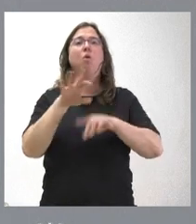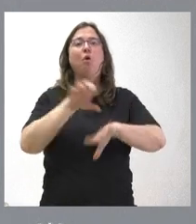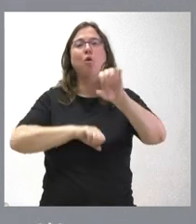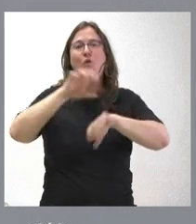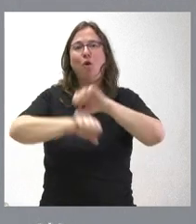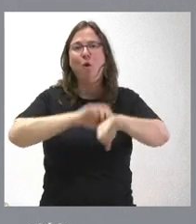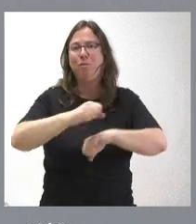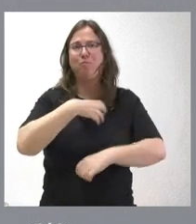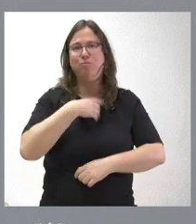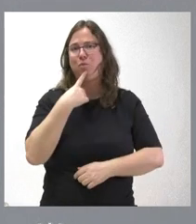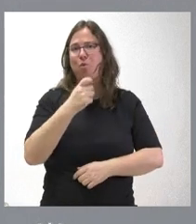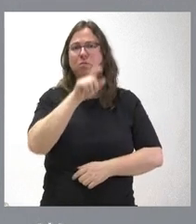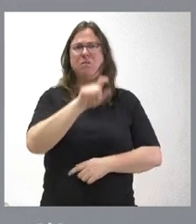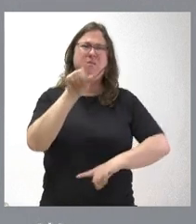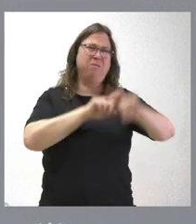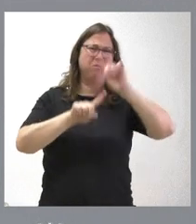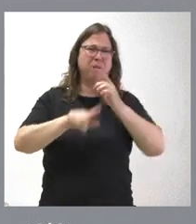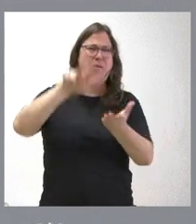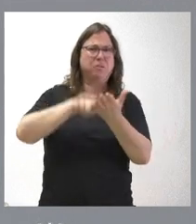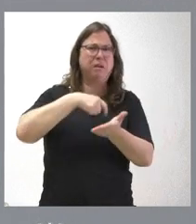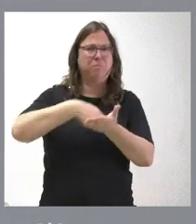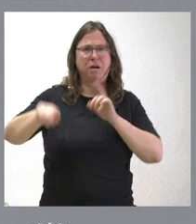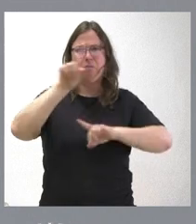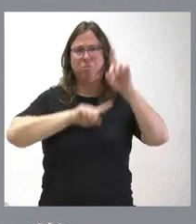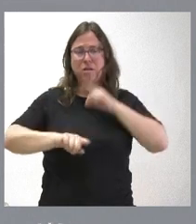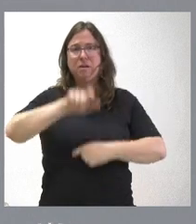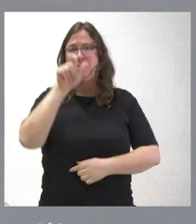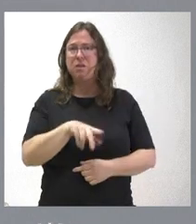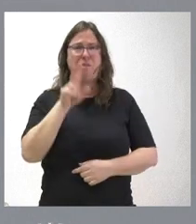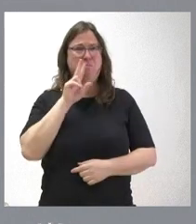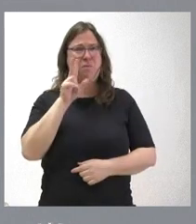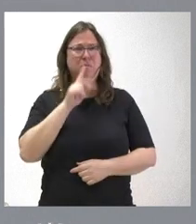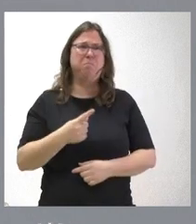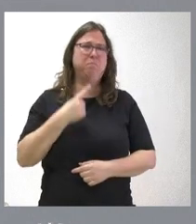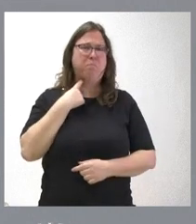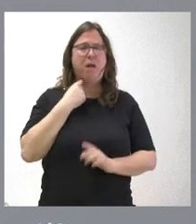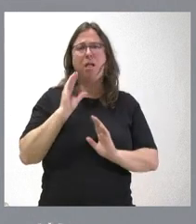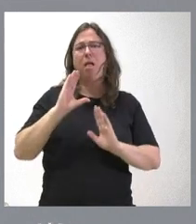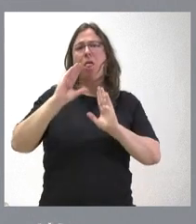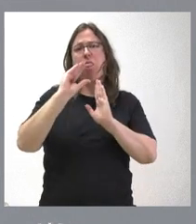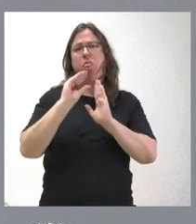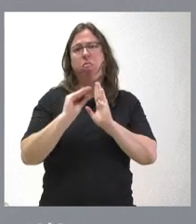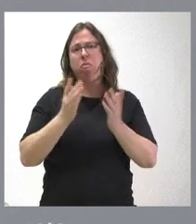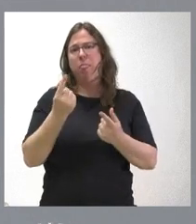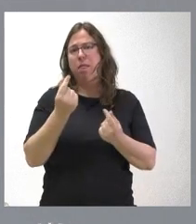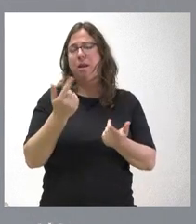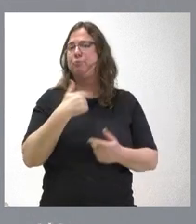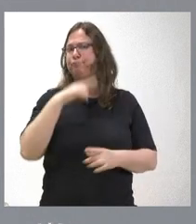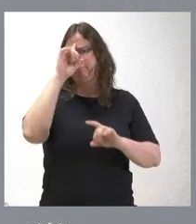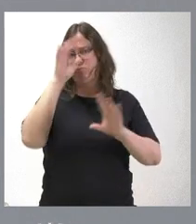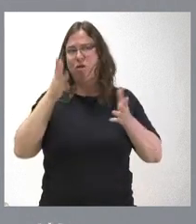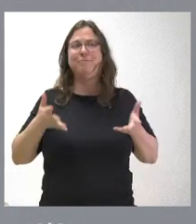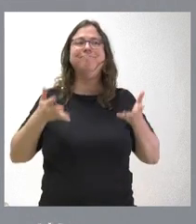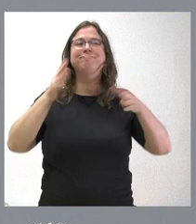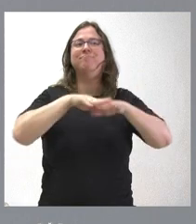compra, hay personas que tienen muchos problemas para pagar la hipoteca, personas que han visto perder poder adquisitivo. Nosotros tenemos muy claro que nos debemos a la gente